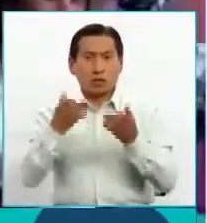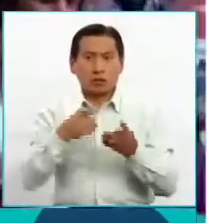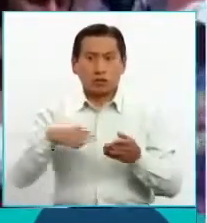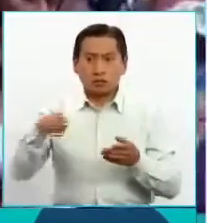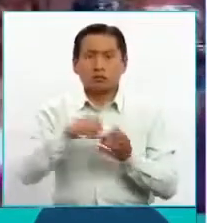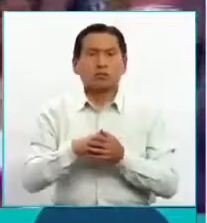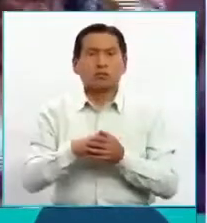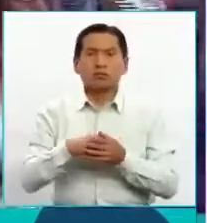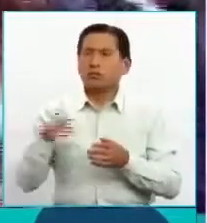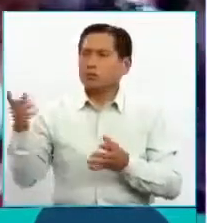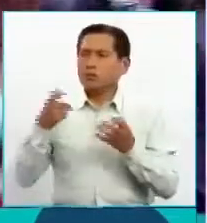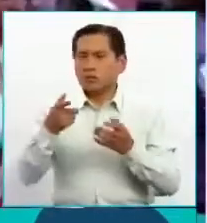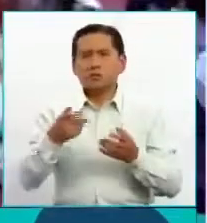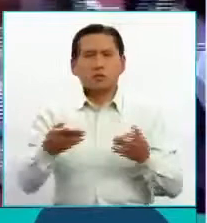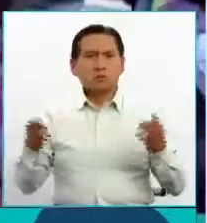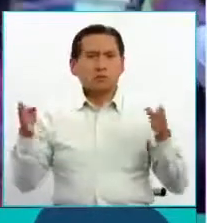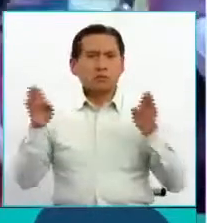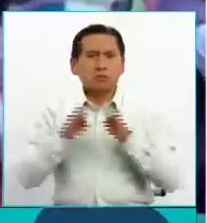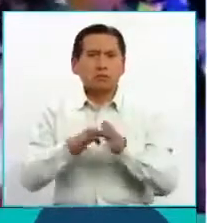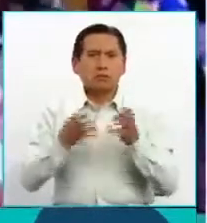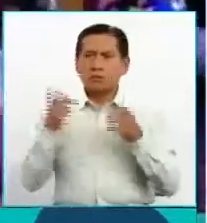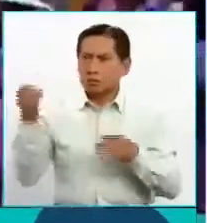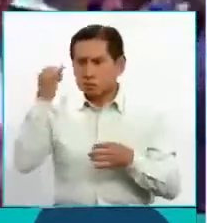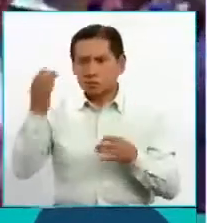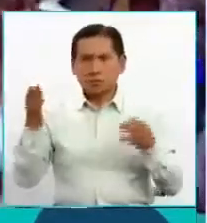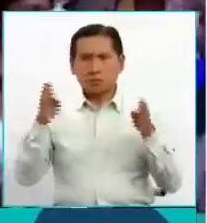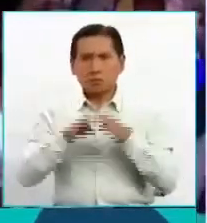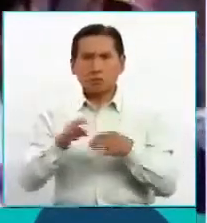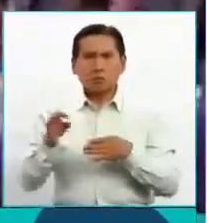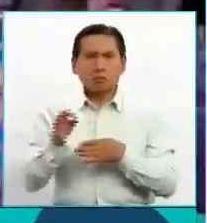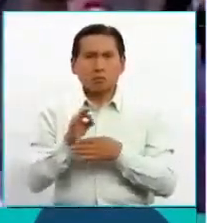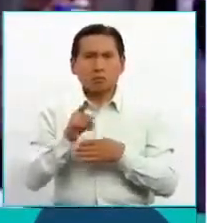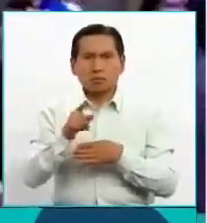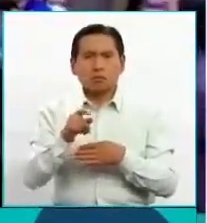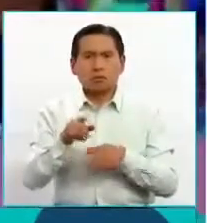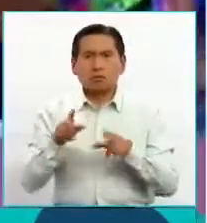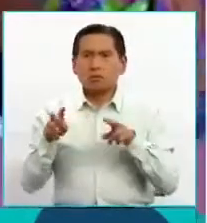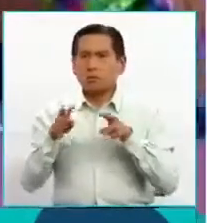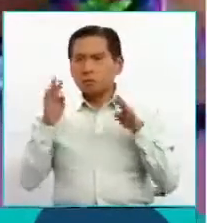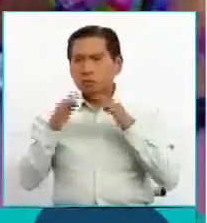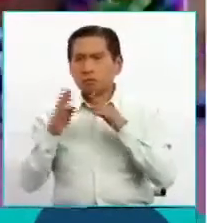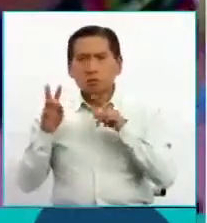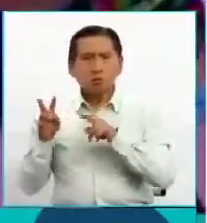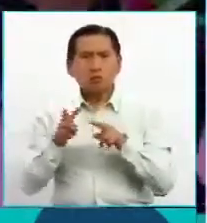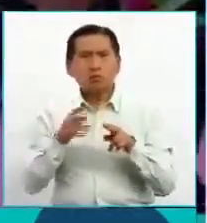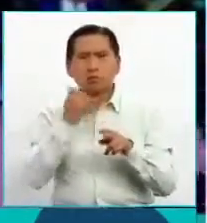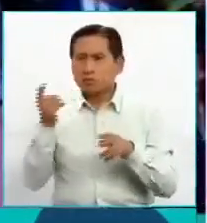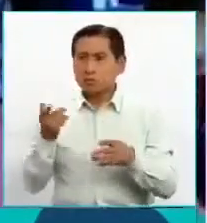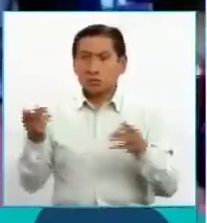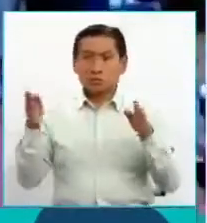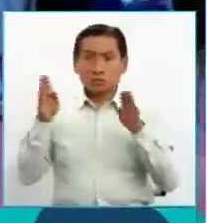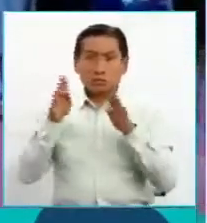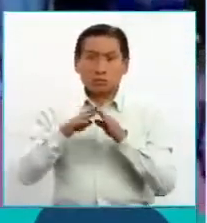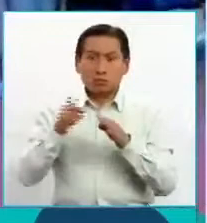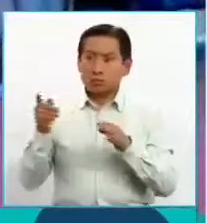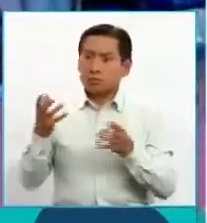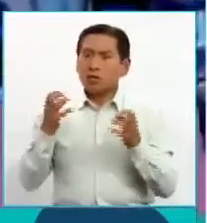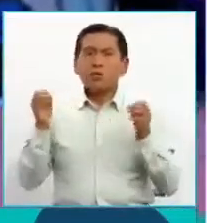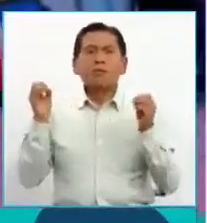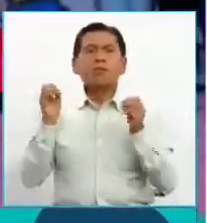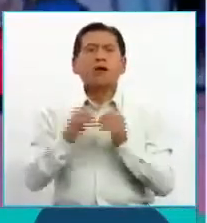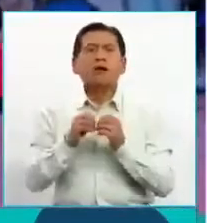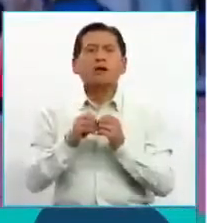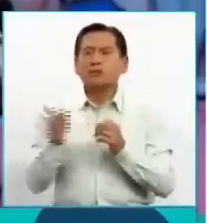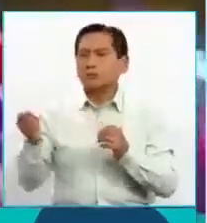que intentaron hacer, clausuraron el funcionamiento de este museo. Es más, de clausurar, también